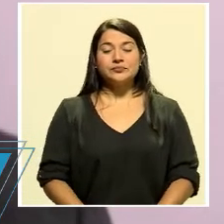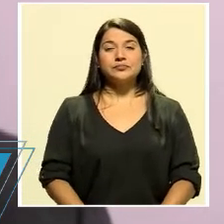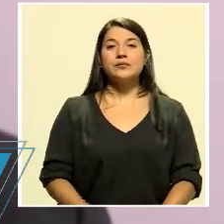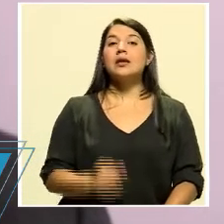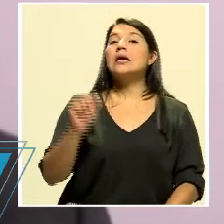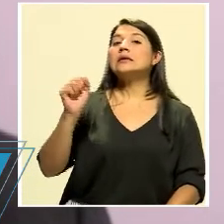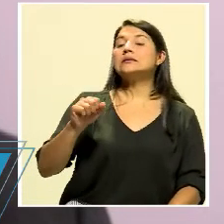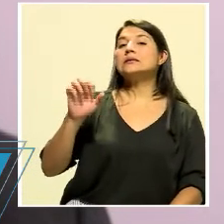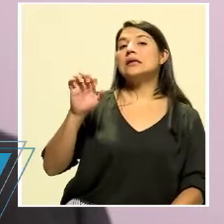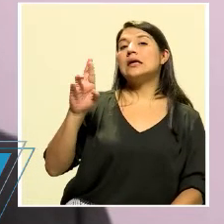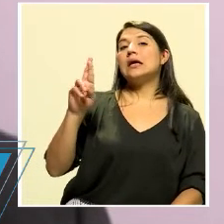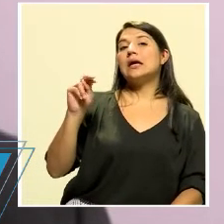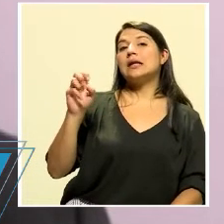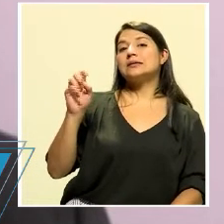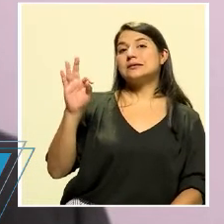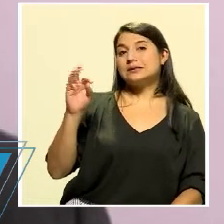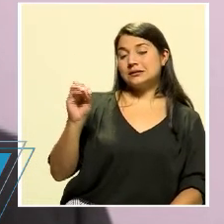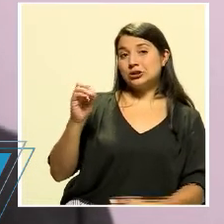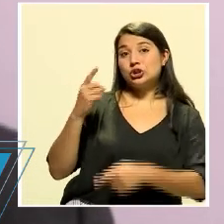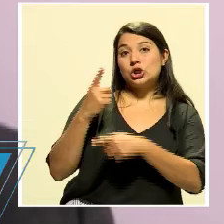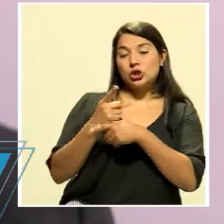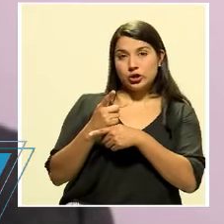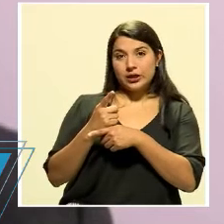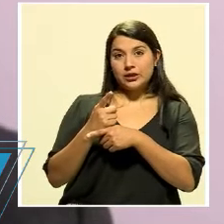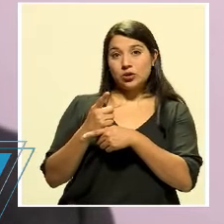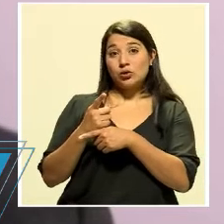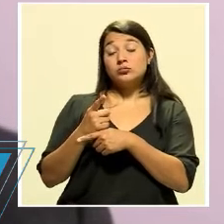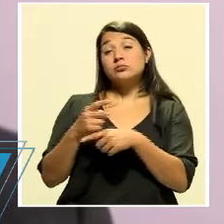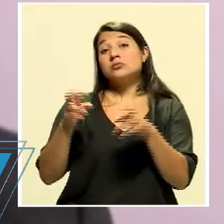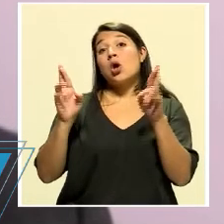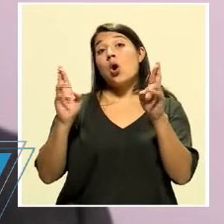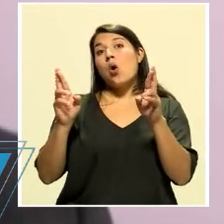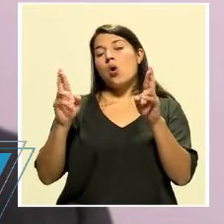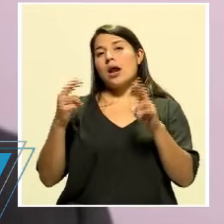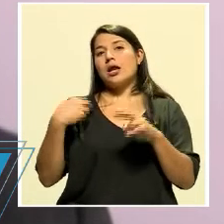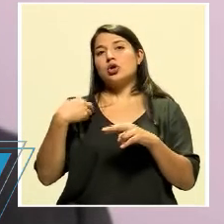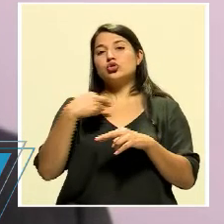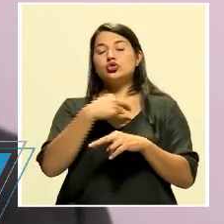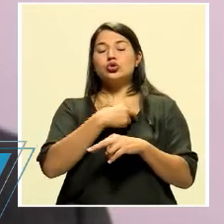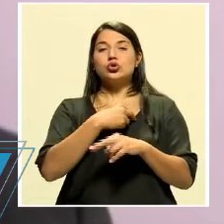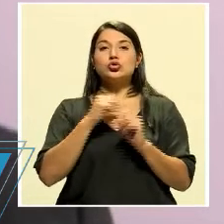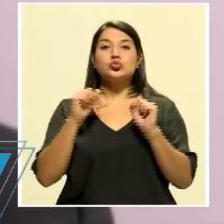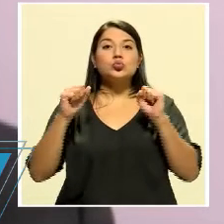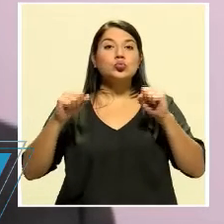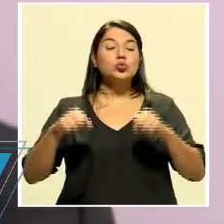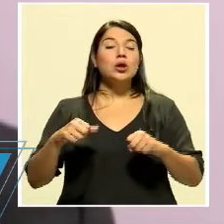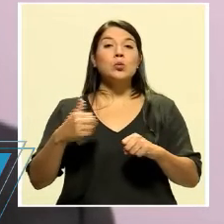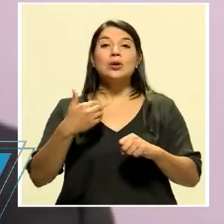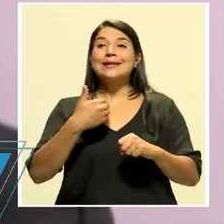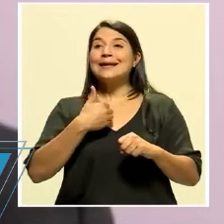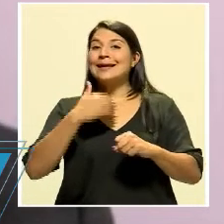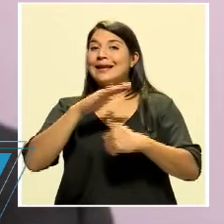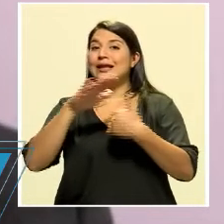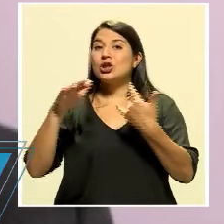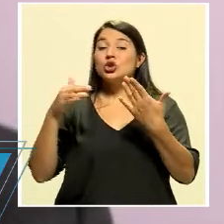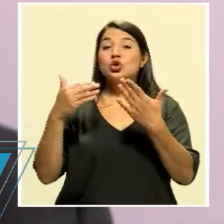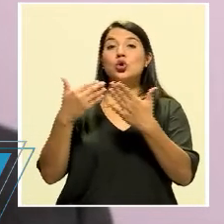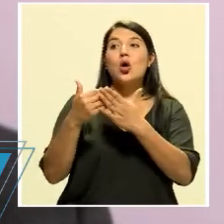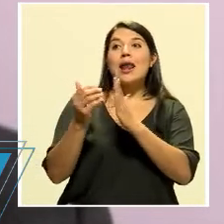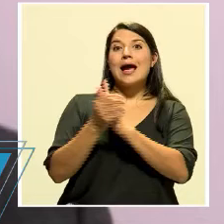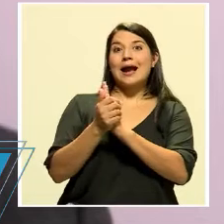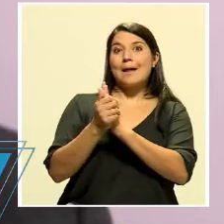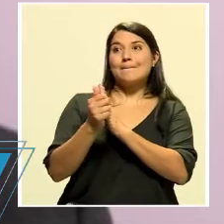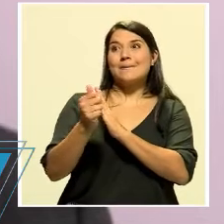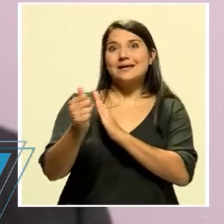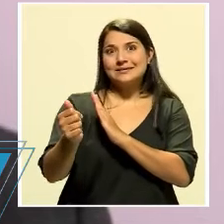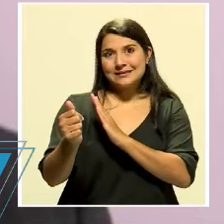Sí, don Ernesto, es correcto y en eso ojalá tuviéramos toda la capacidad de previsión y de ver